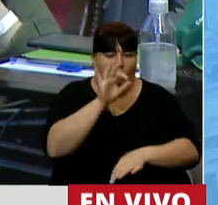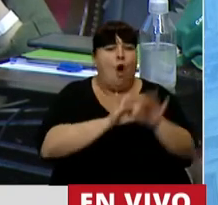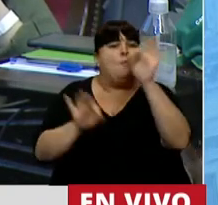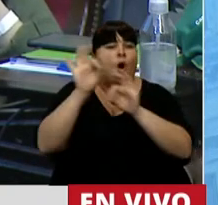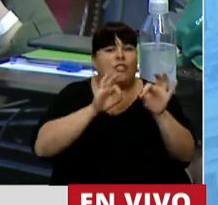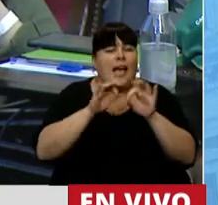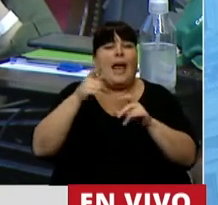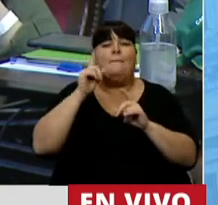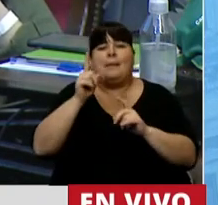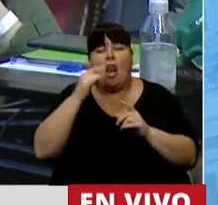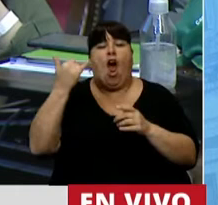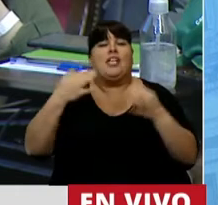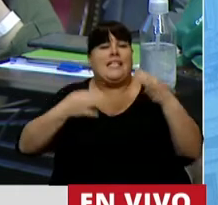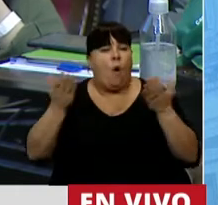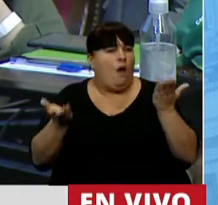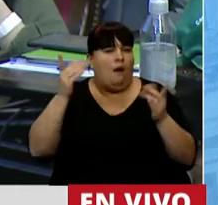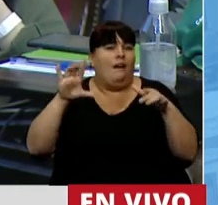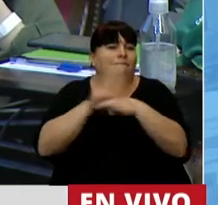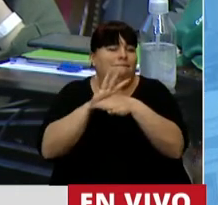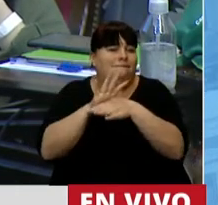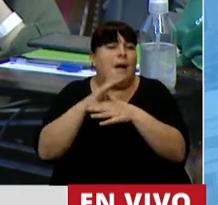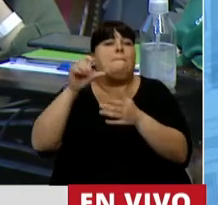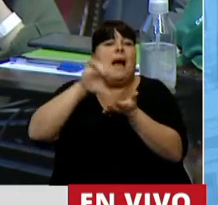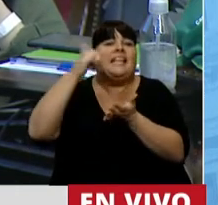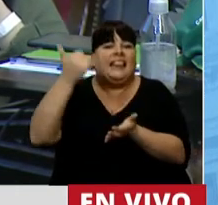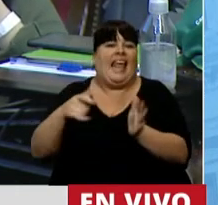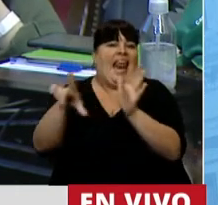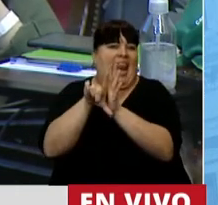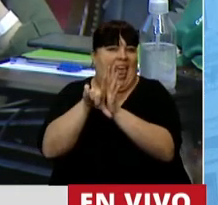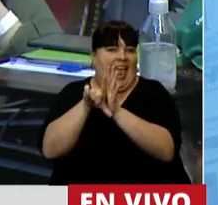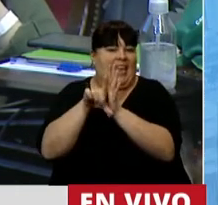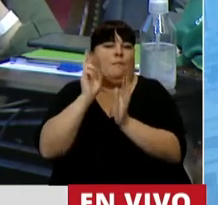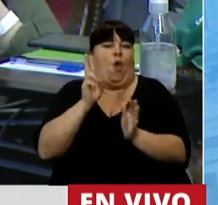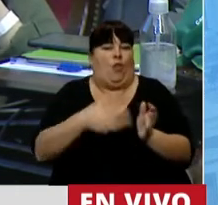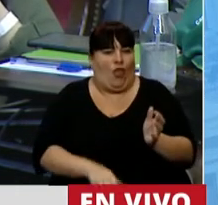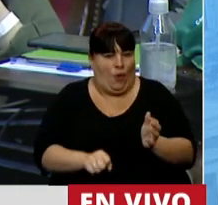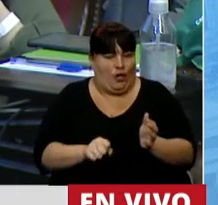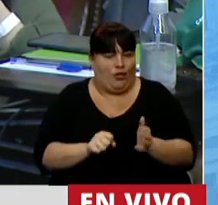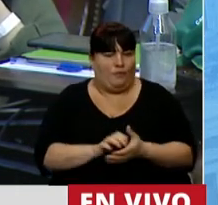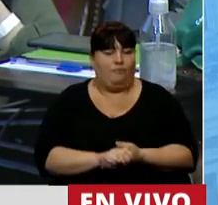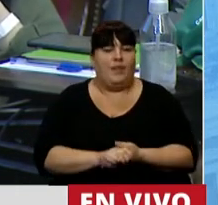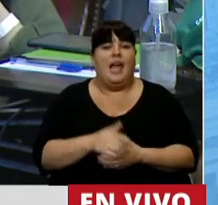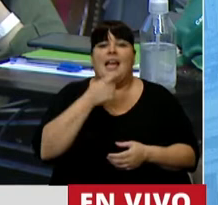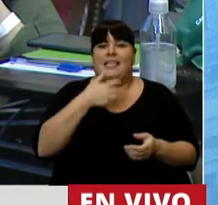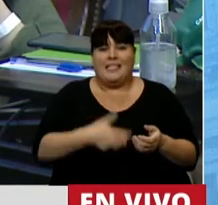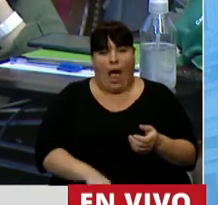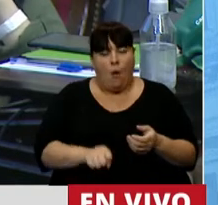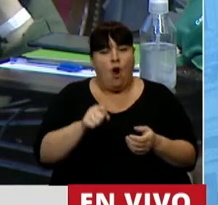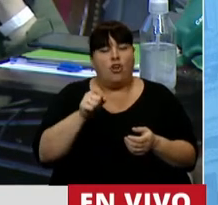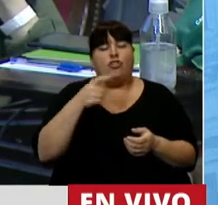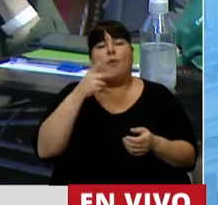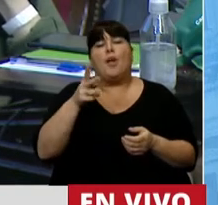de interrupciones menos seguras e inseguras es coincidente con los países que le presentan leyes más restrictivas. Las interrupciones en